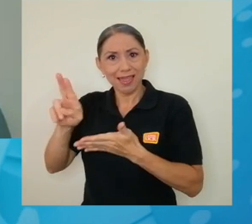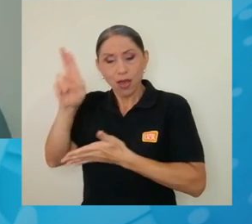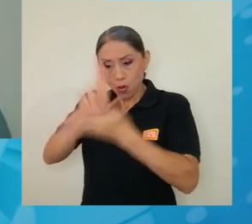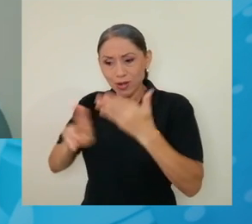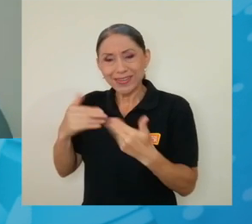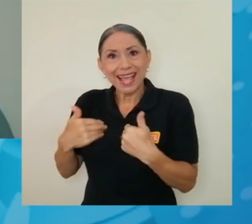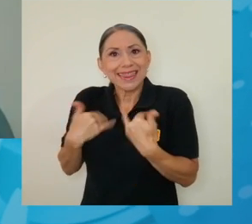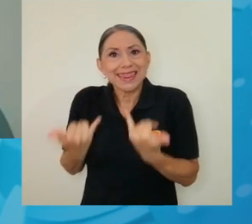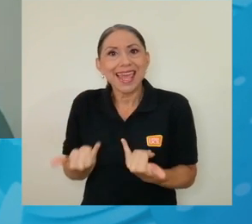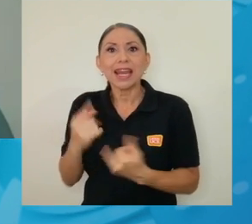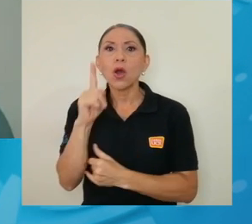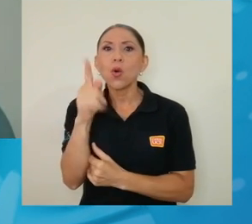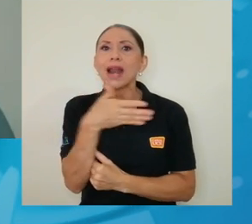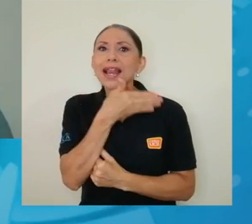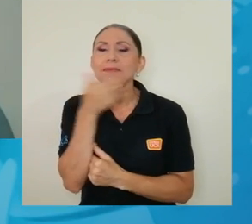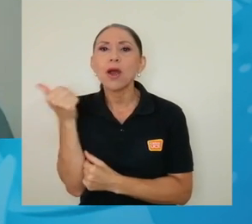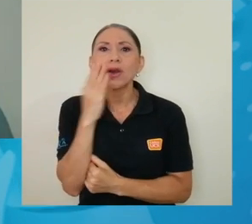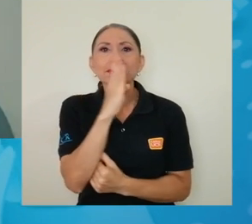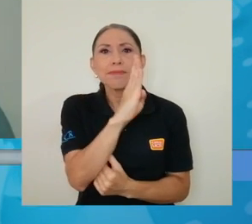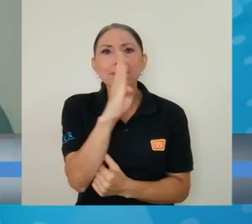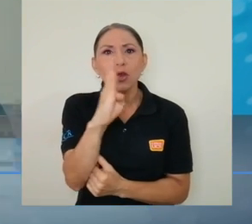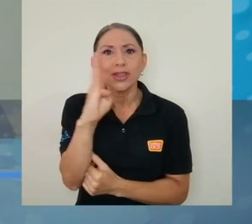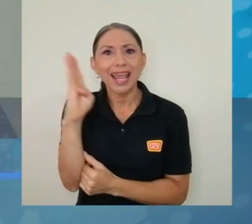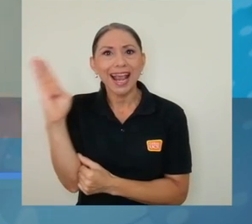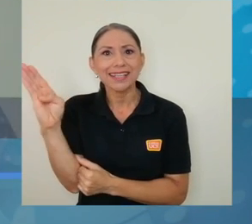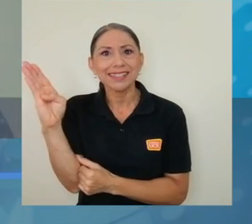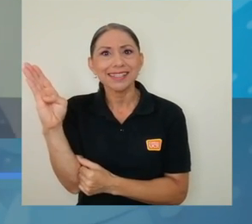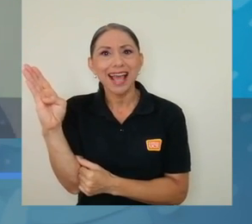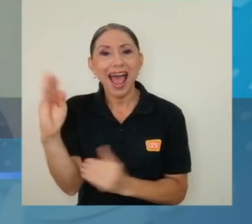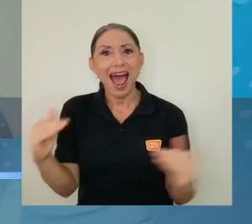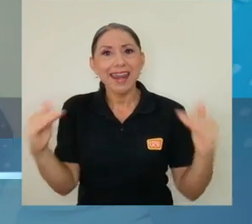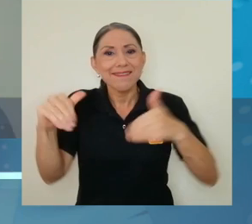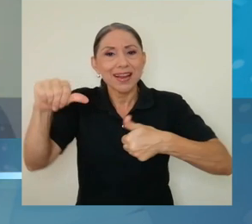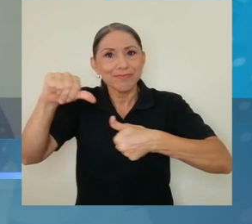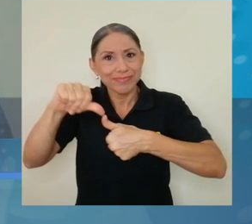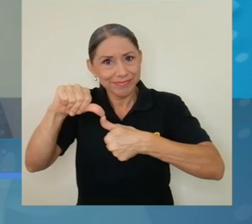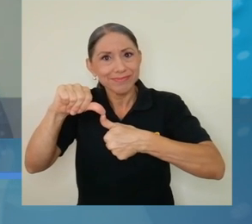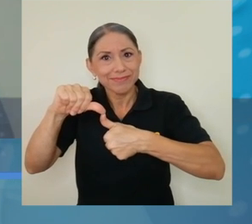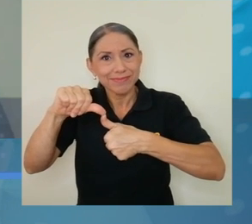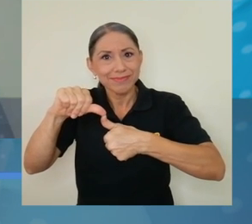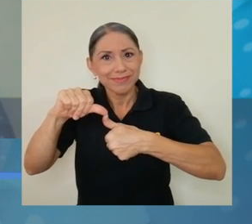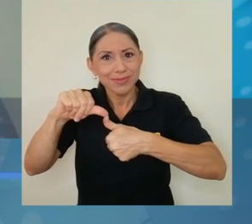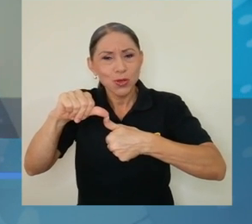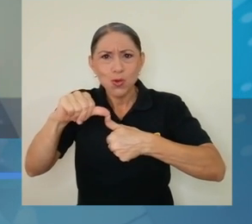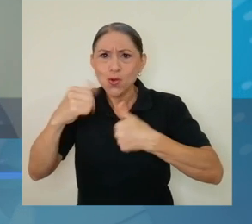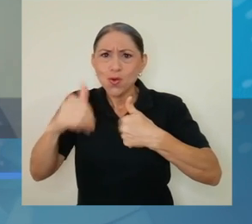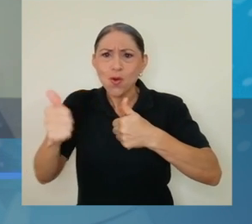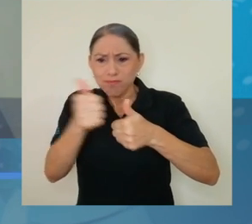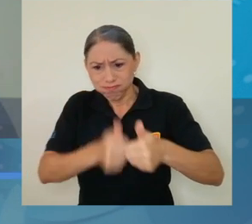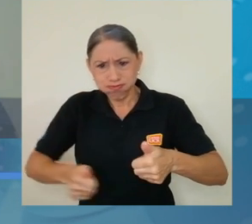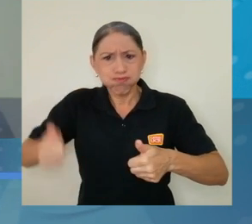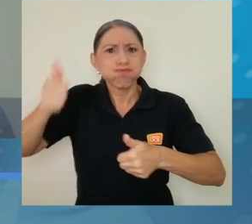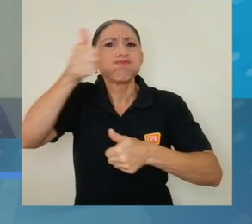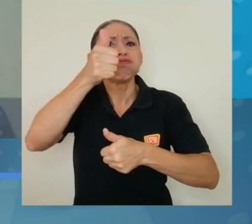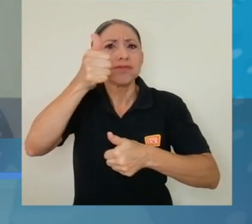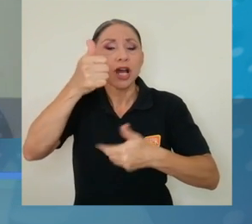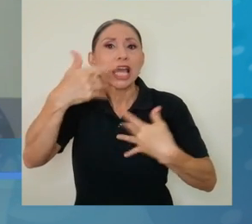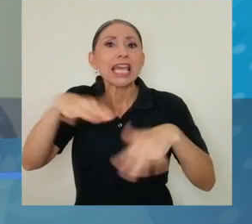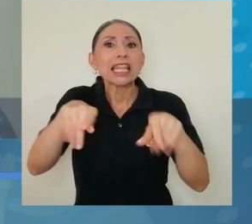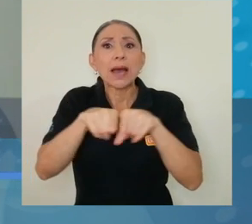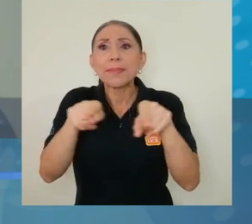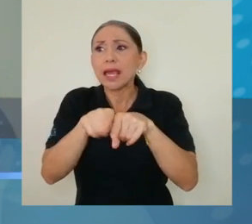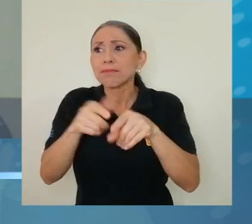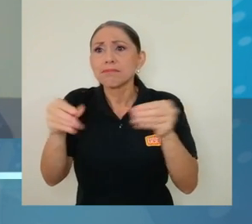universidad tiene una de las mejores bibliotecas de la región, ¿verdad? Por sobre muchísimas